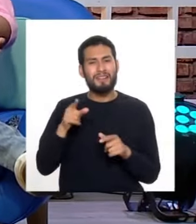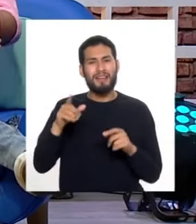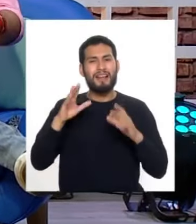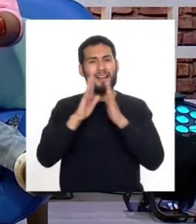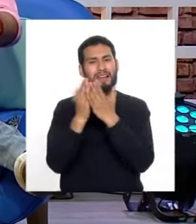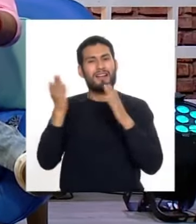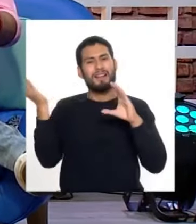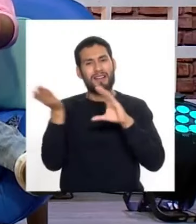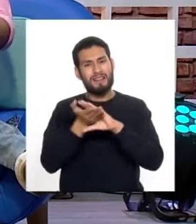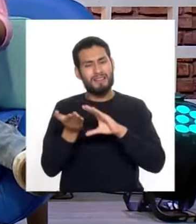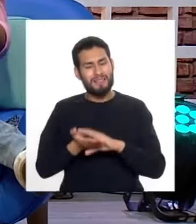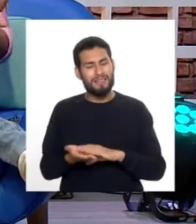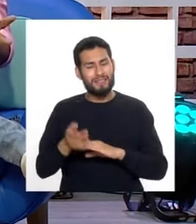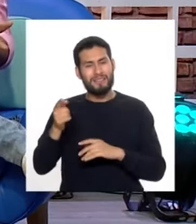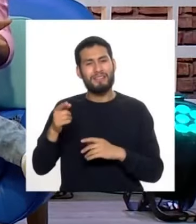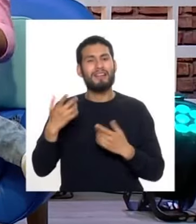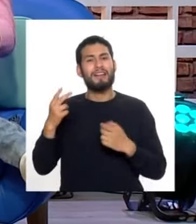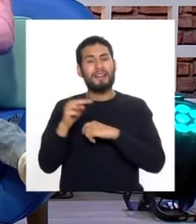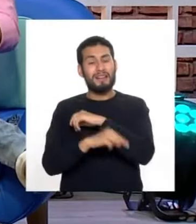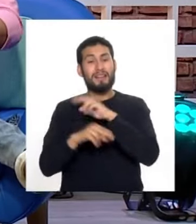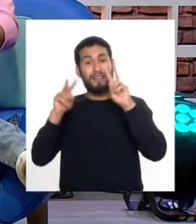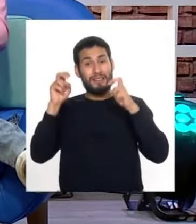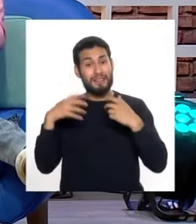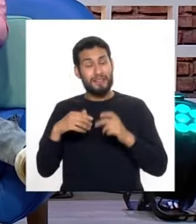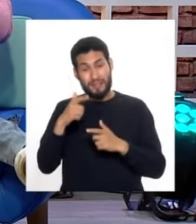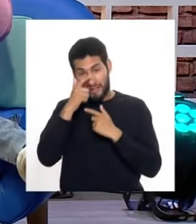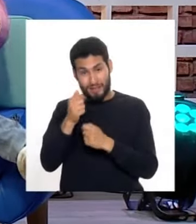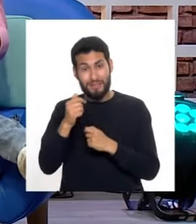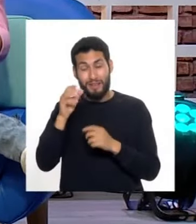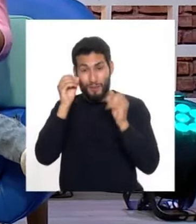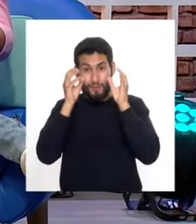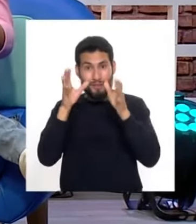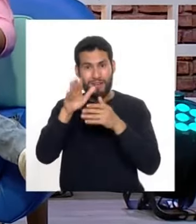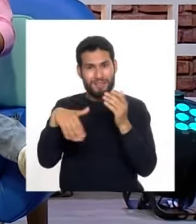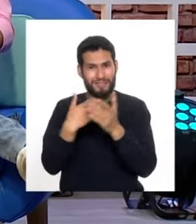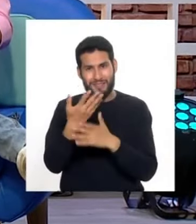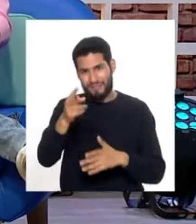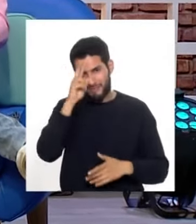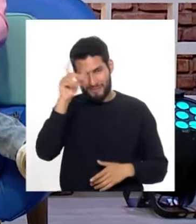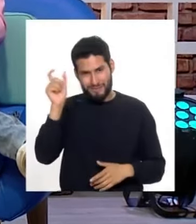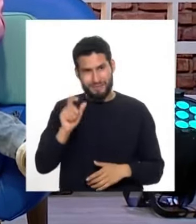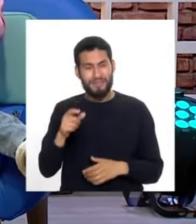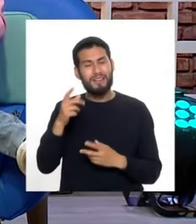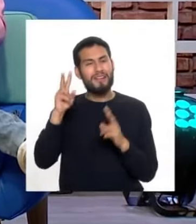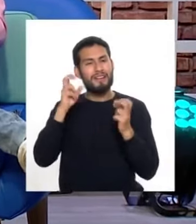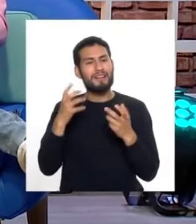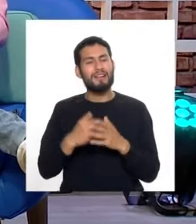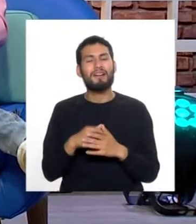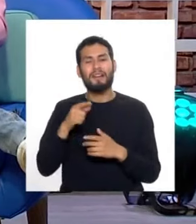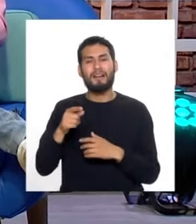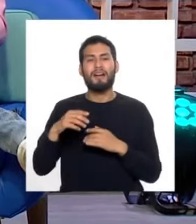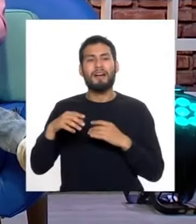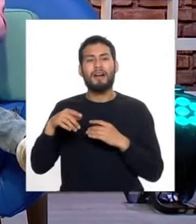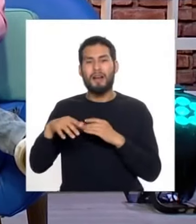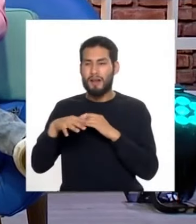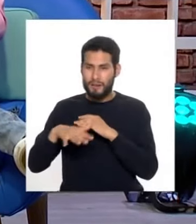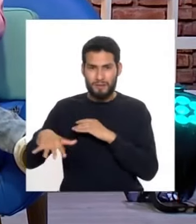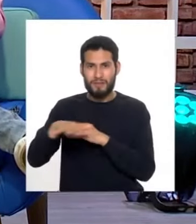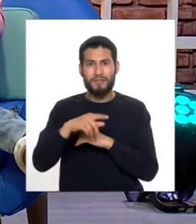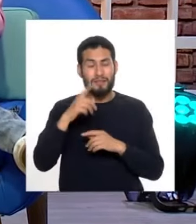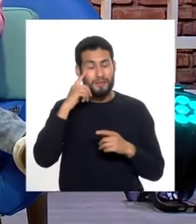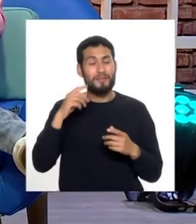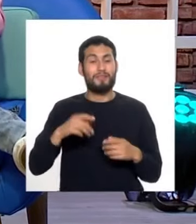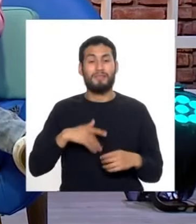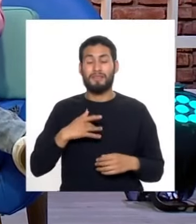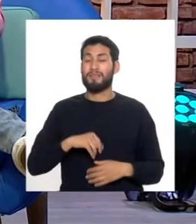General de la Nación, con un tema que nos interesa a todos como peruanos y que al respecto al pisco. Además, también es un tema que nos hace